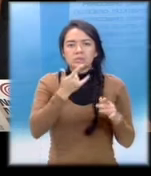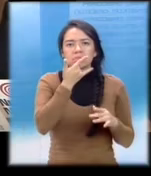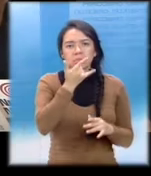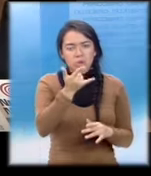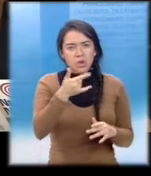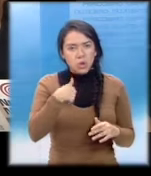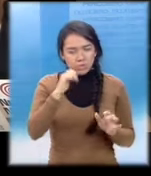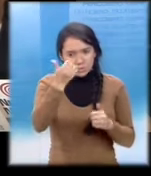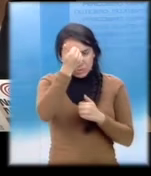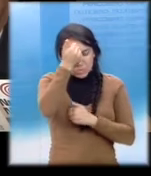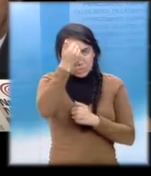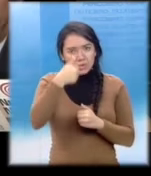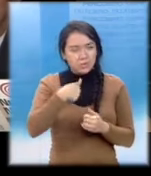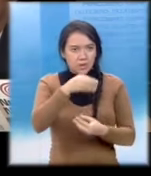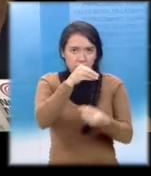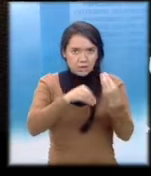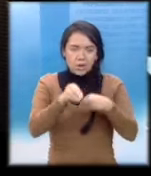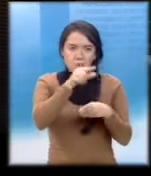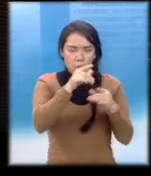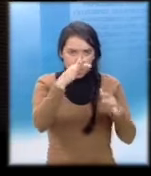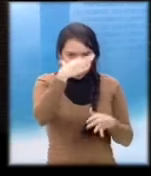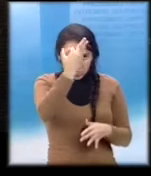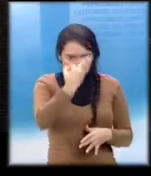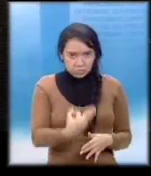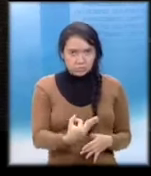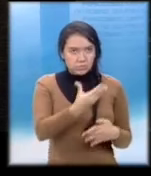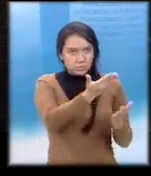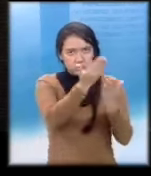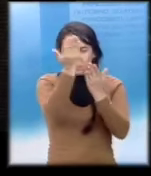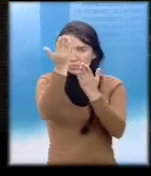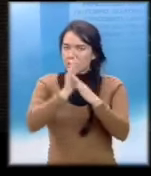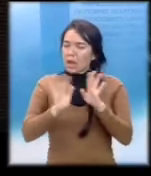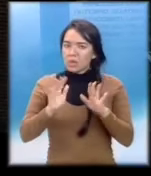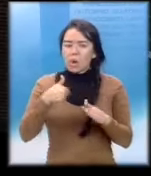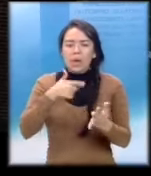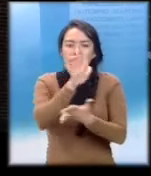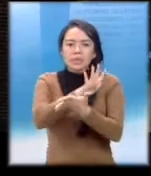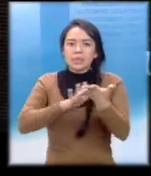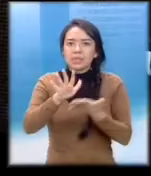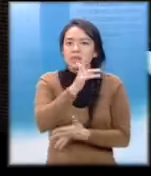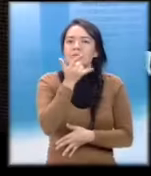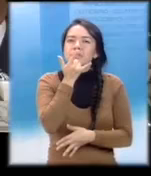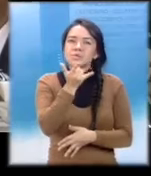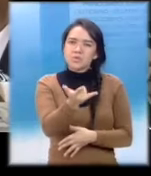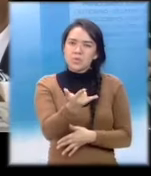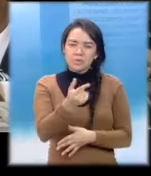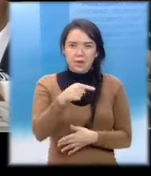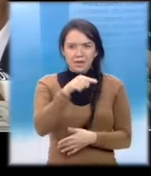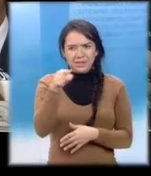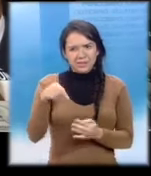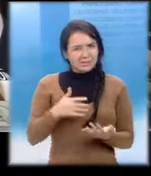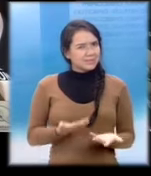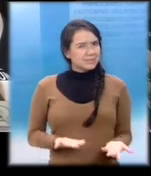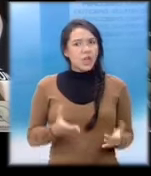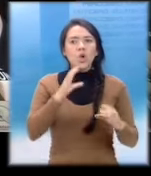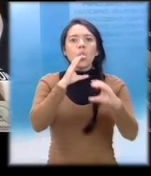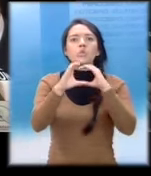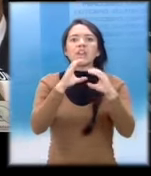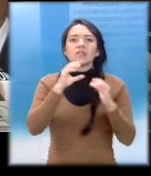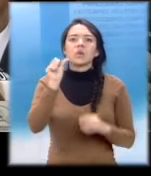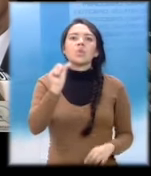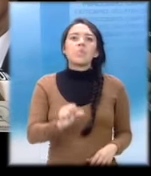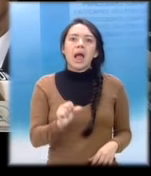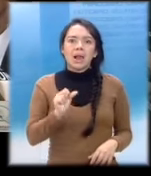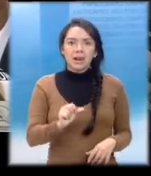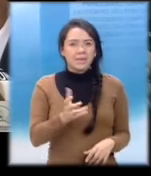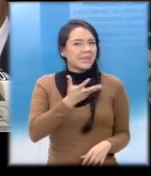personas honorables y por eso están ahí Esto fue un malentendido Que lo acorralaron, dice Hubo una mala comunicación Que